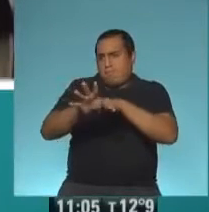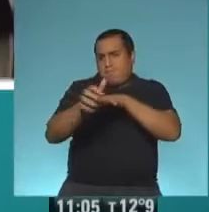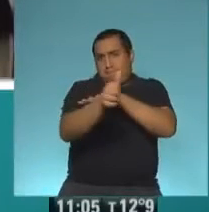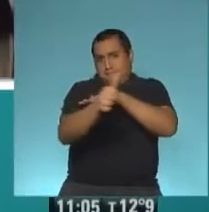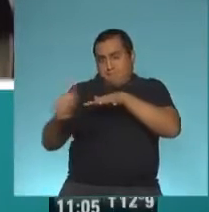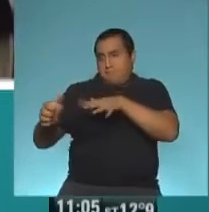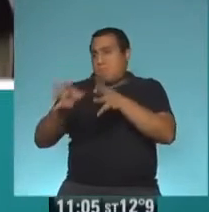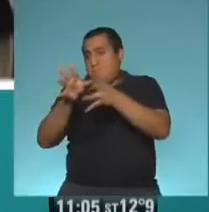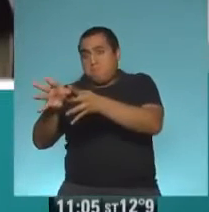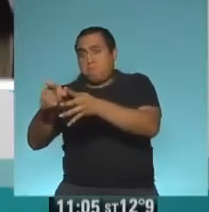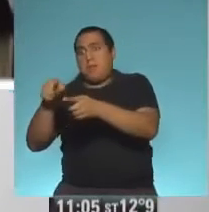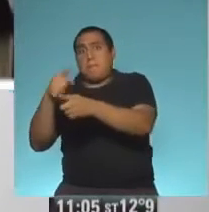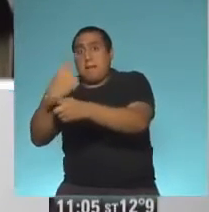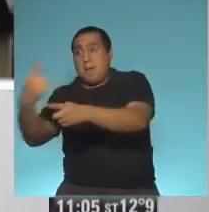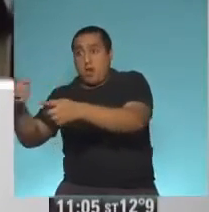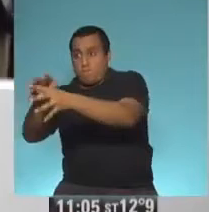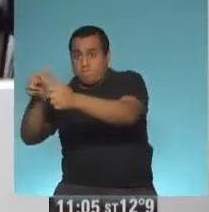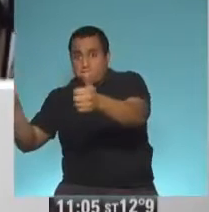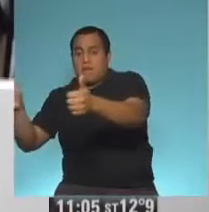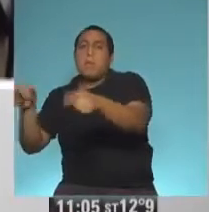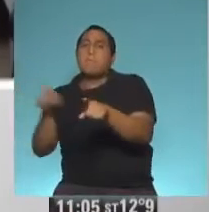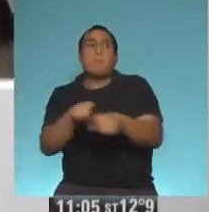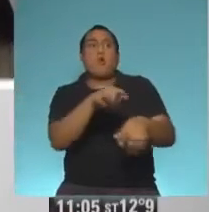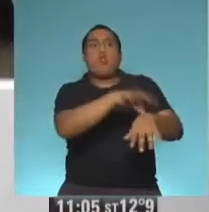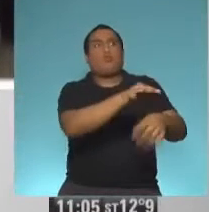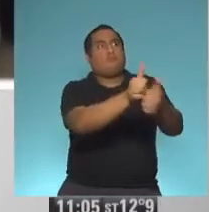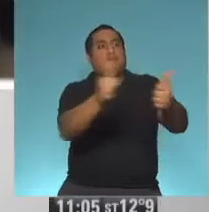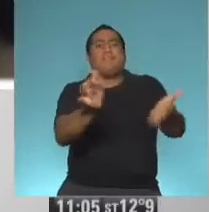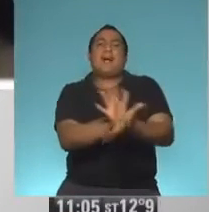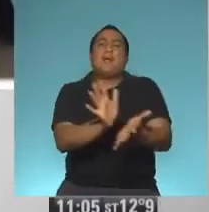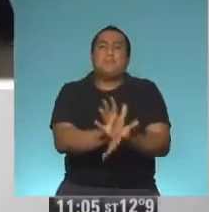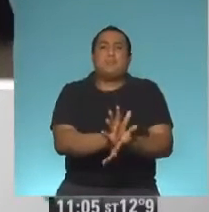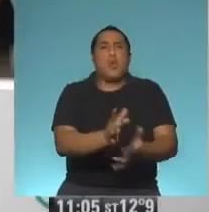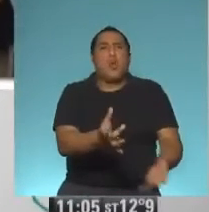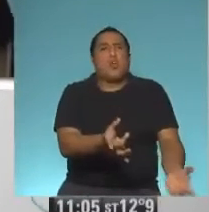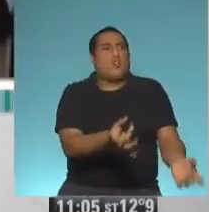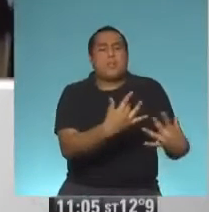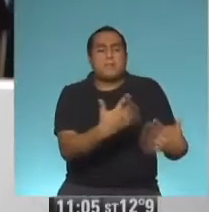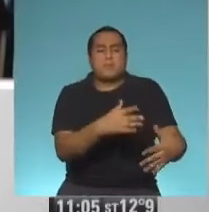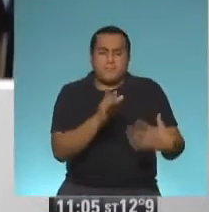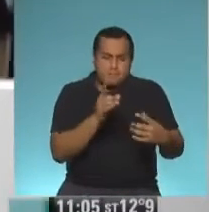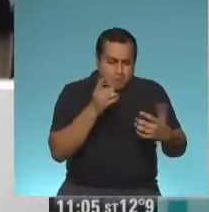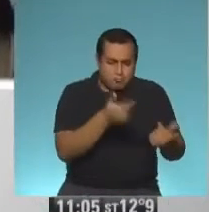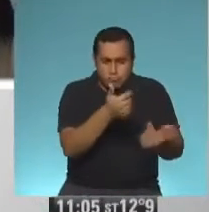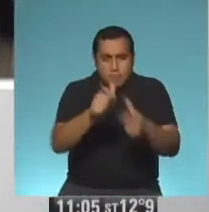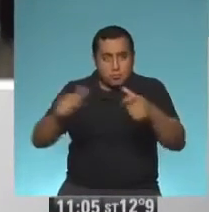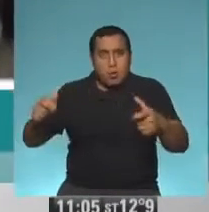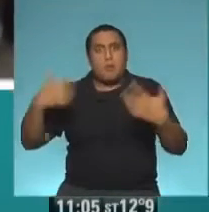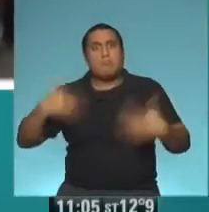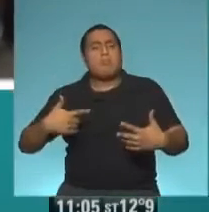atravesando una situación de guerra, podemos, digo, como comparativamente, ¿no? ¿Cómo se cuida a los profesionales de la salud en el hospital?